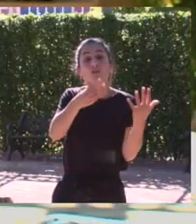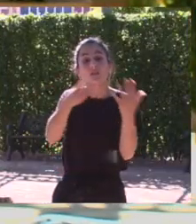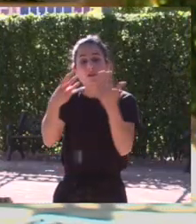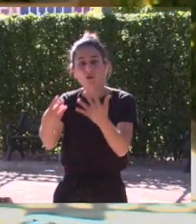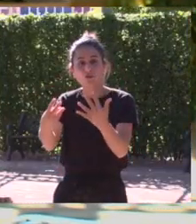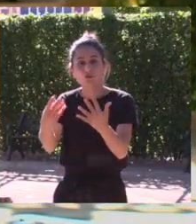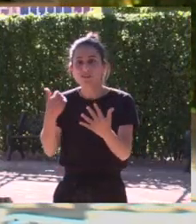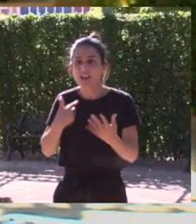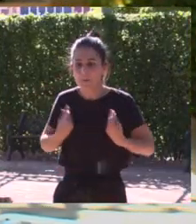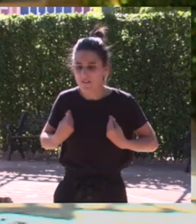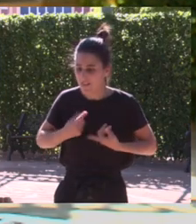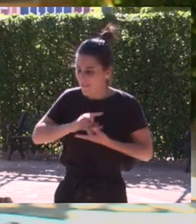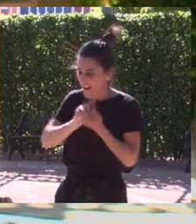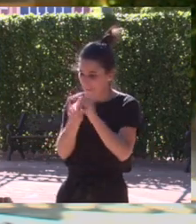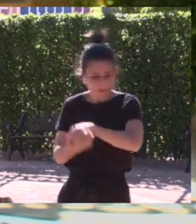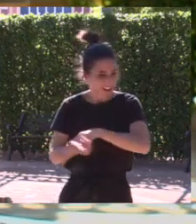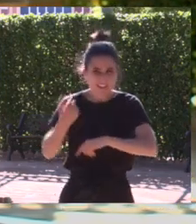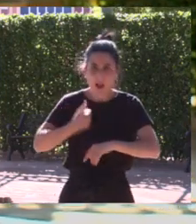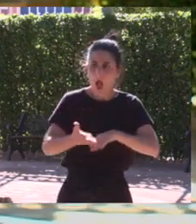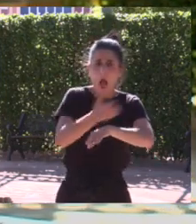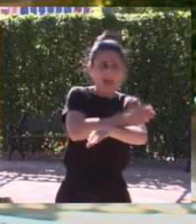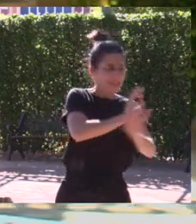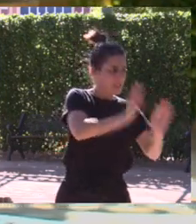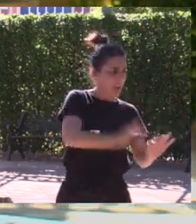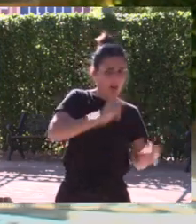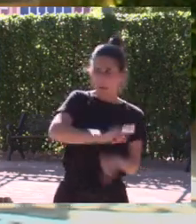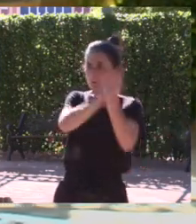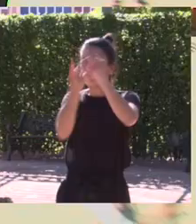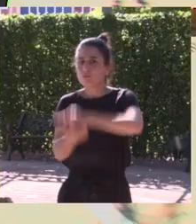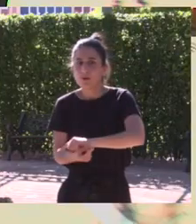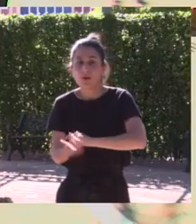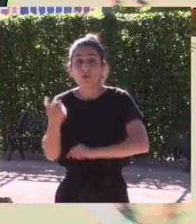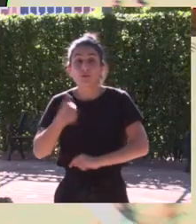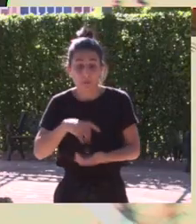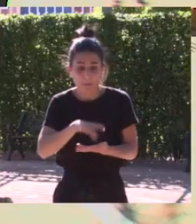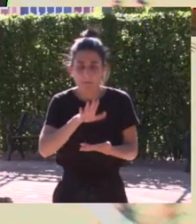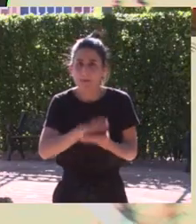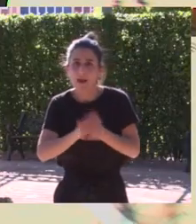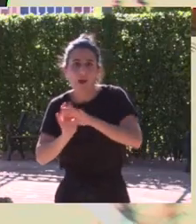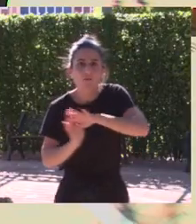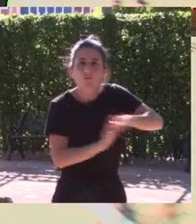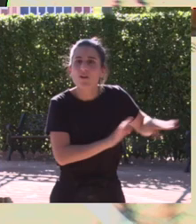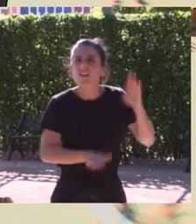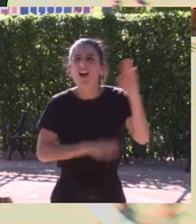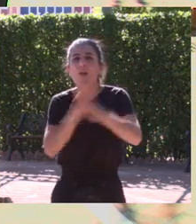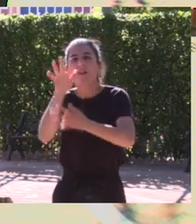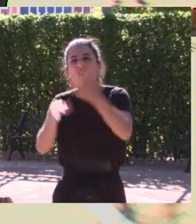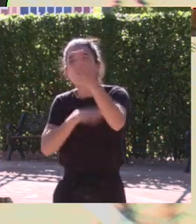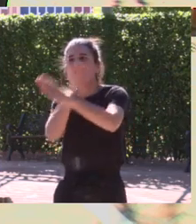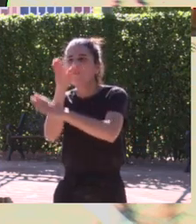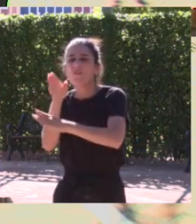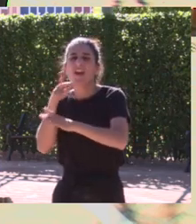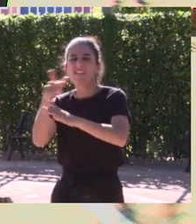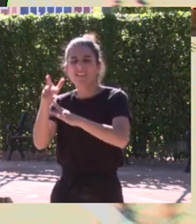yo había cambiado toda mi vida lo había puesto patas arriba había salido de Málaga donde vivía me fui a vivir a